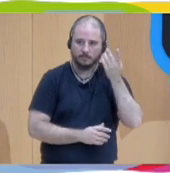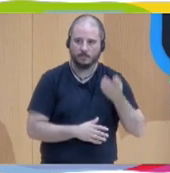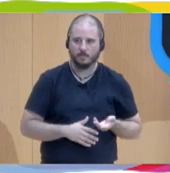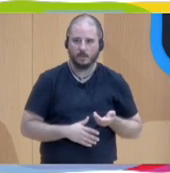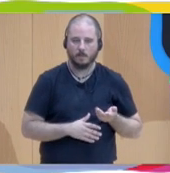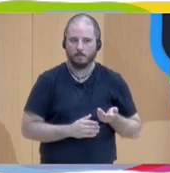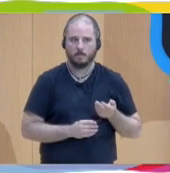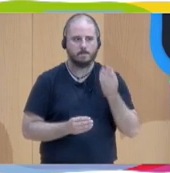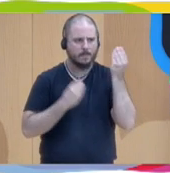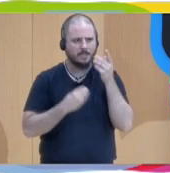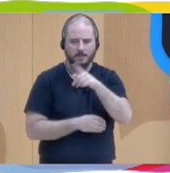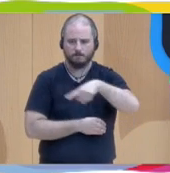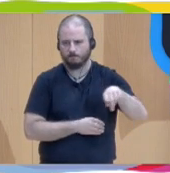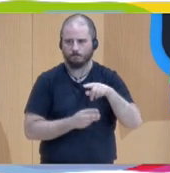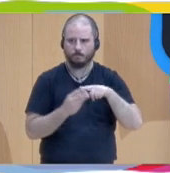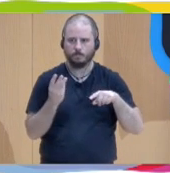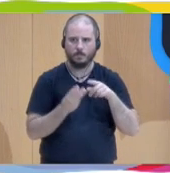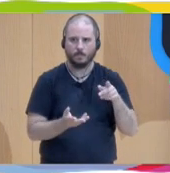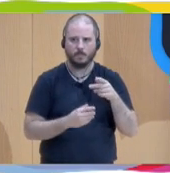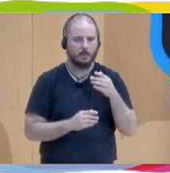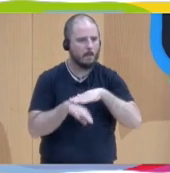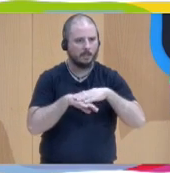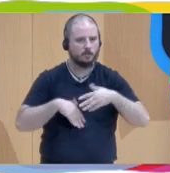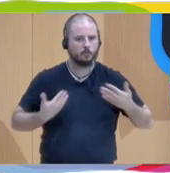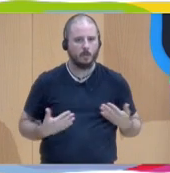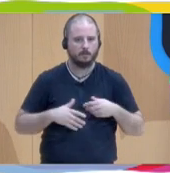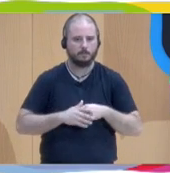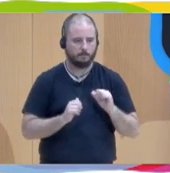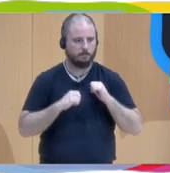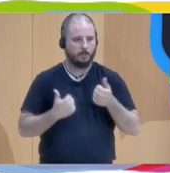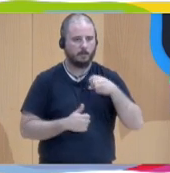vuestra opinión? ¿Qué es esencial? Mónica, comienzo por ti.